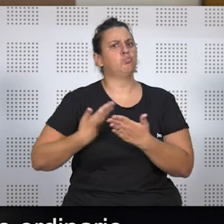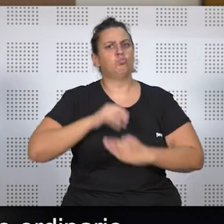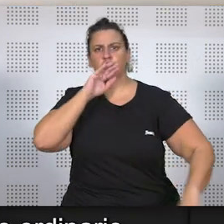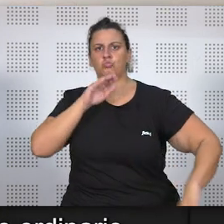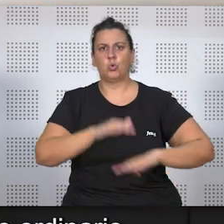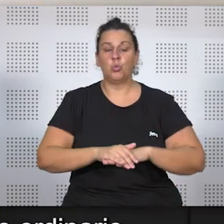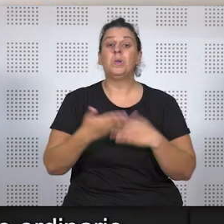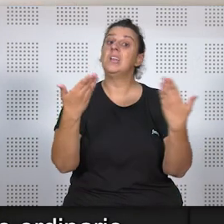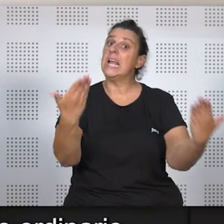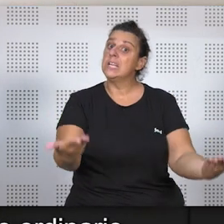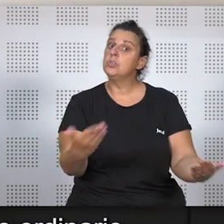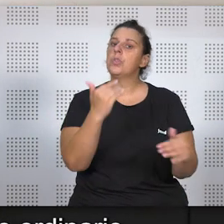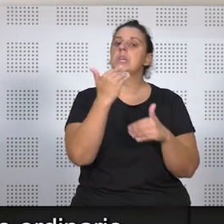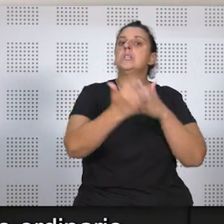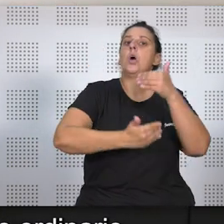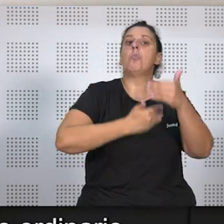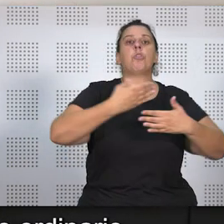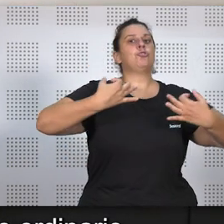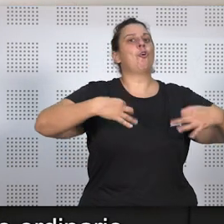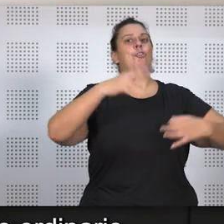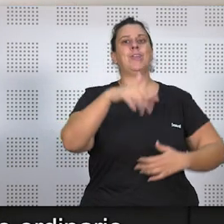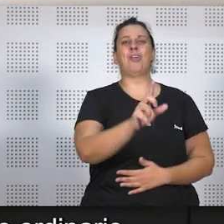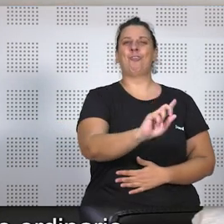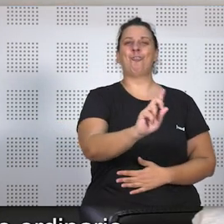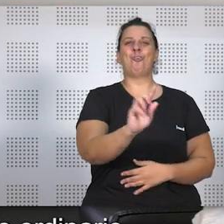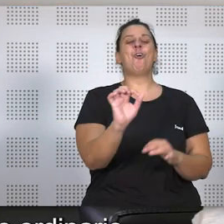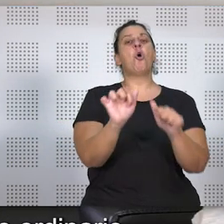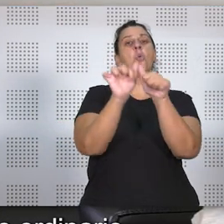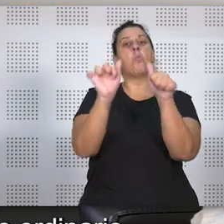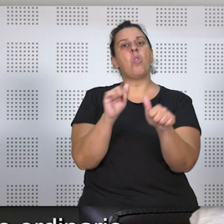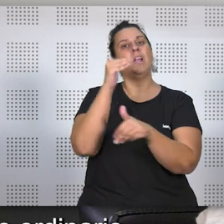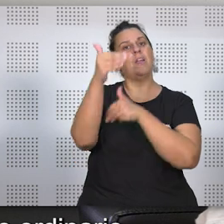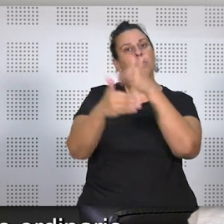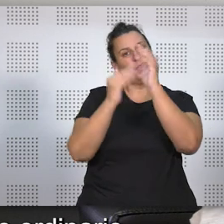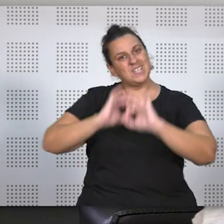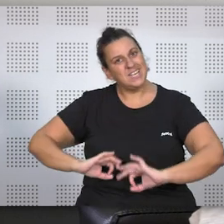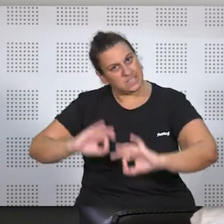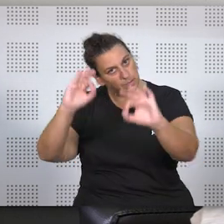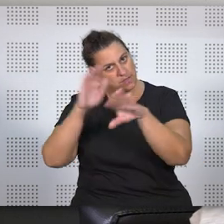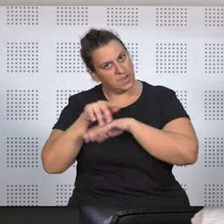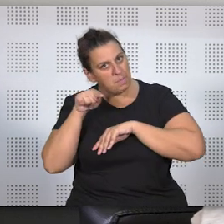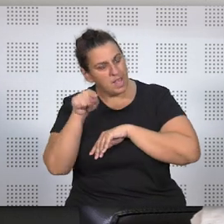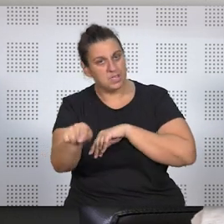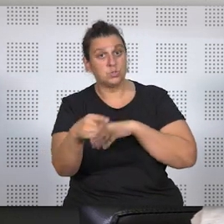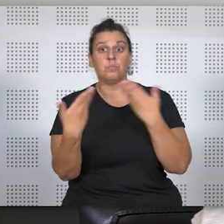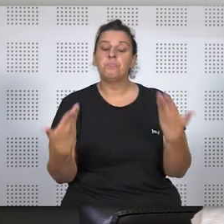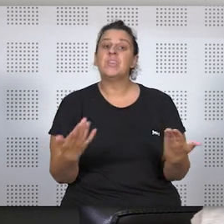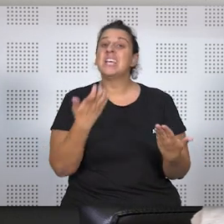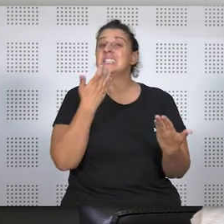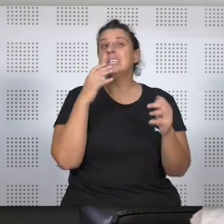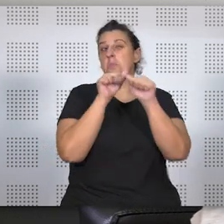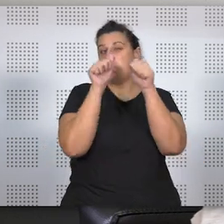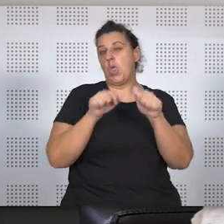no se va a tramitar a través de un procedimiento ordinario, sino que hay una modalidad procesal específica. Y esa modalidad, si tuviésemos que